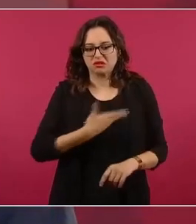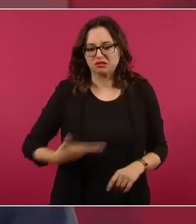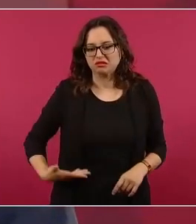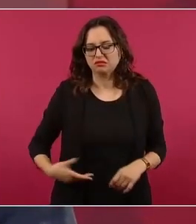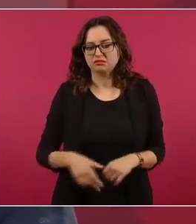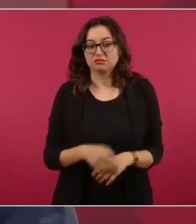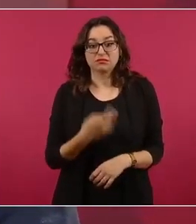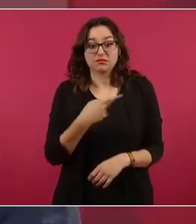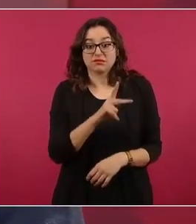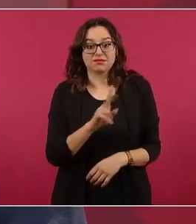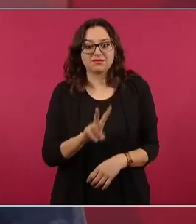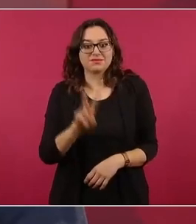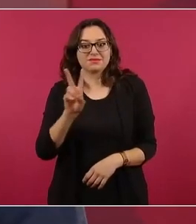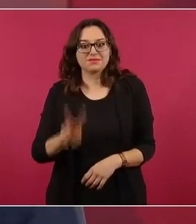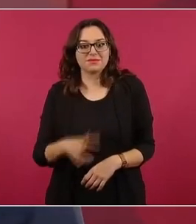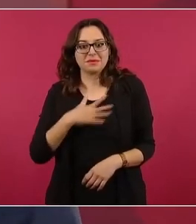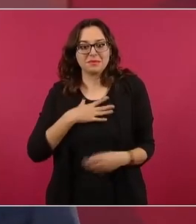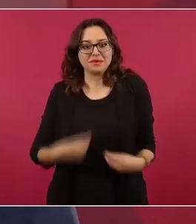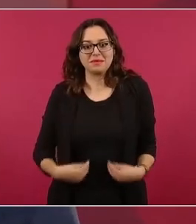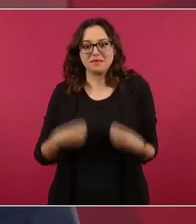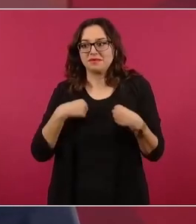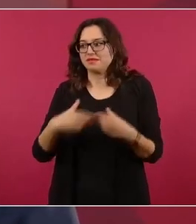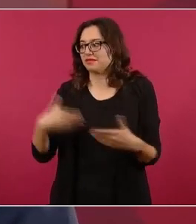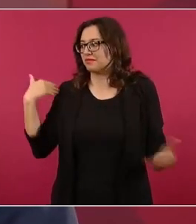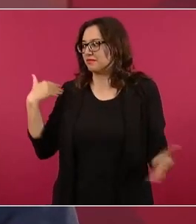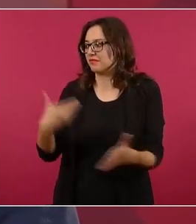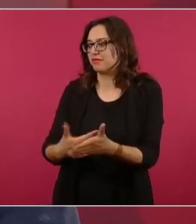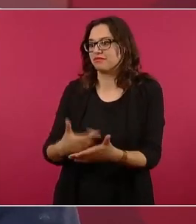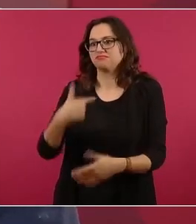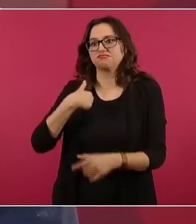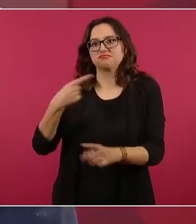lucho por ideales, lucho por principios.